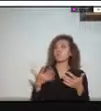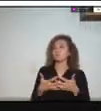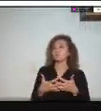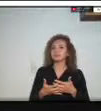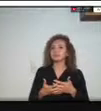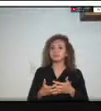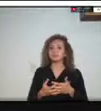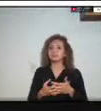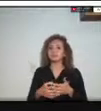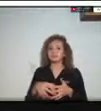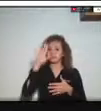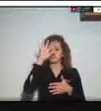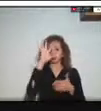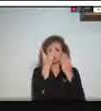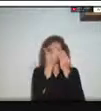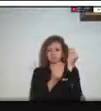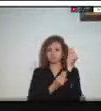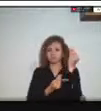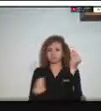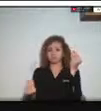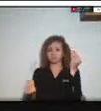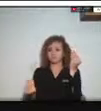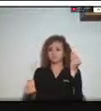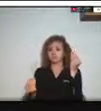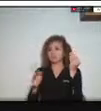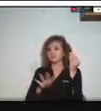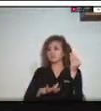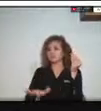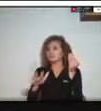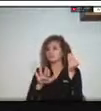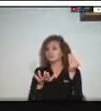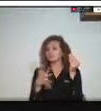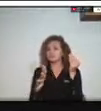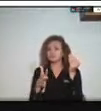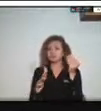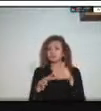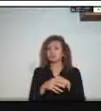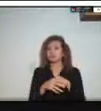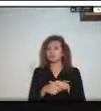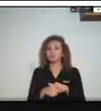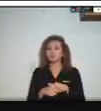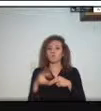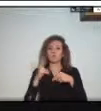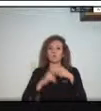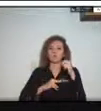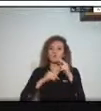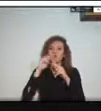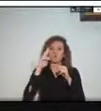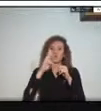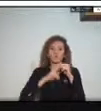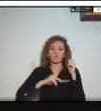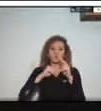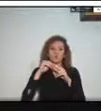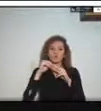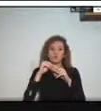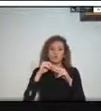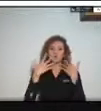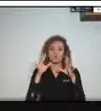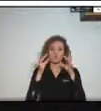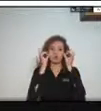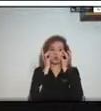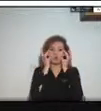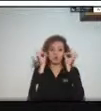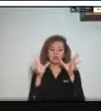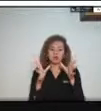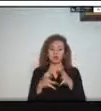clasificados en riesgo medio y pues obviamente las construcciones pues están o